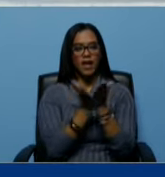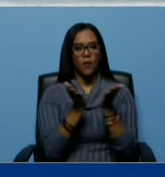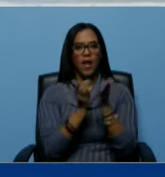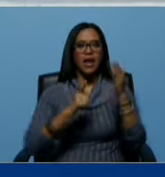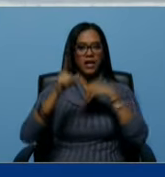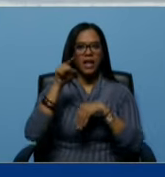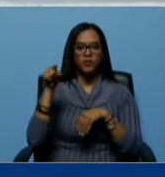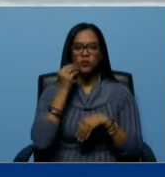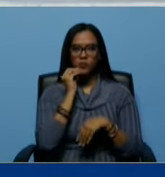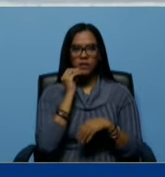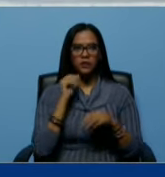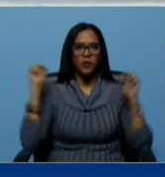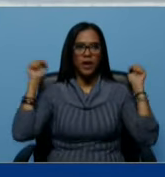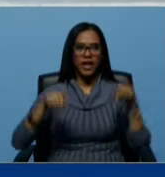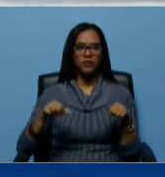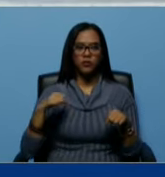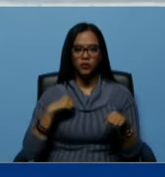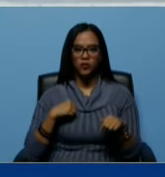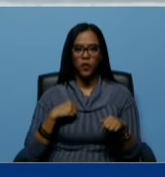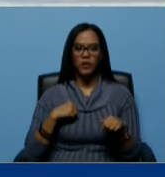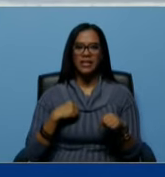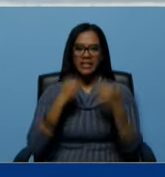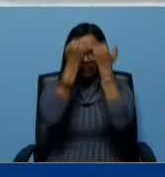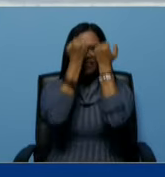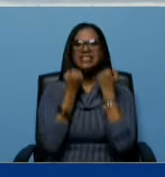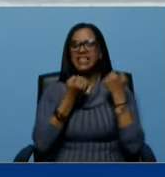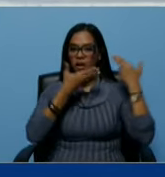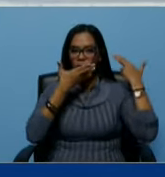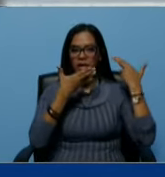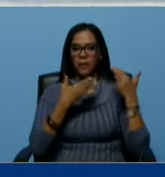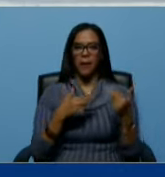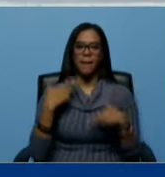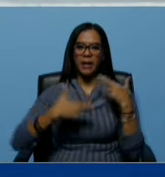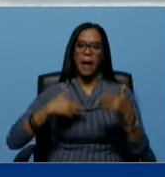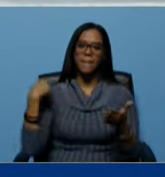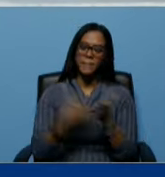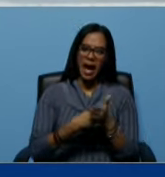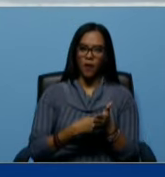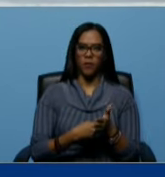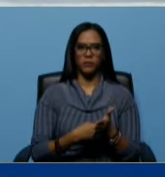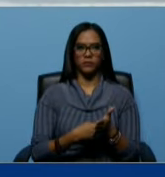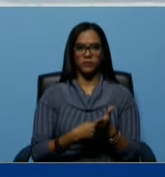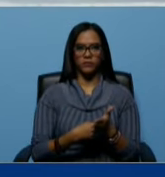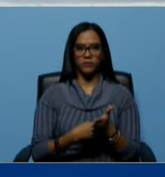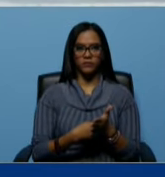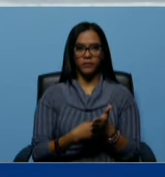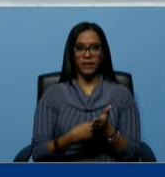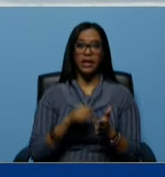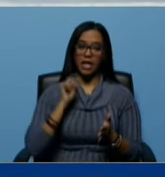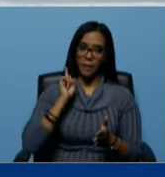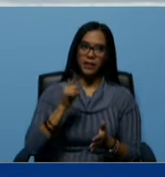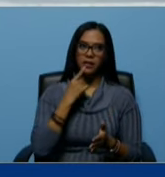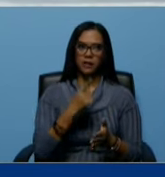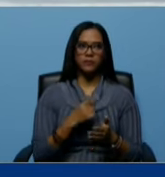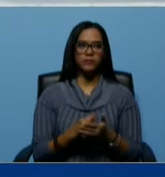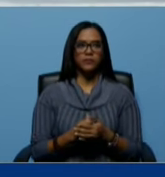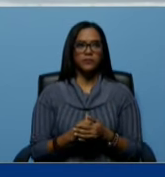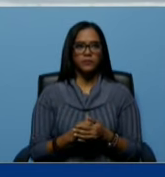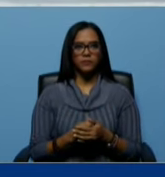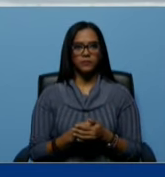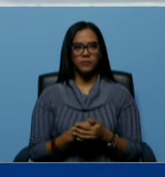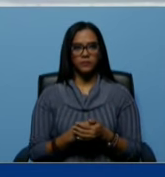esos son muchachos estos son terroristas delincuentes pago además déjame decirte hemos